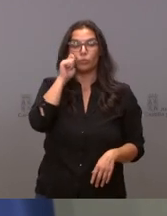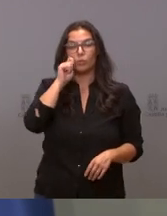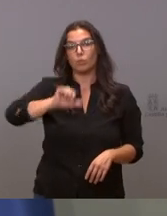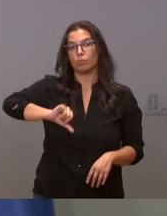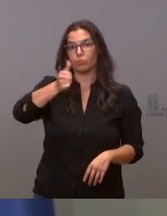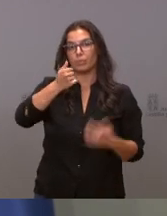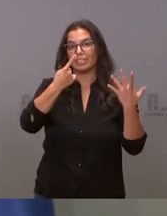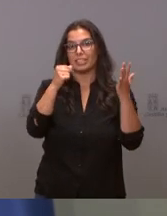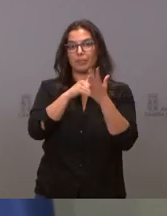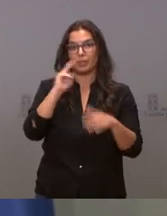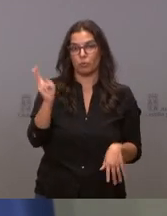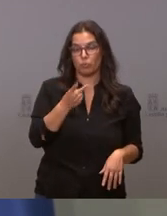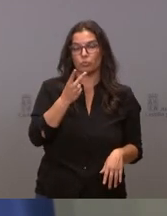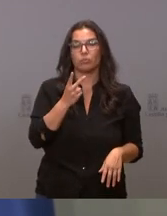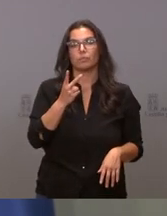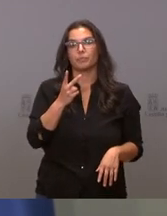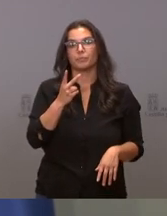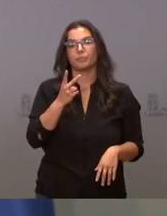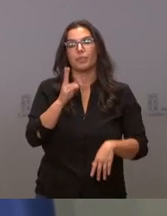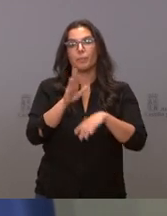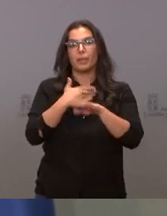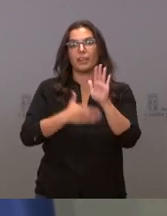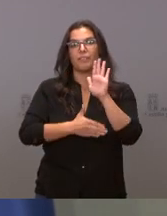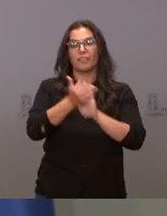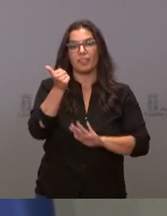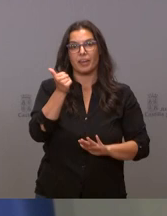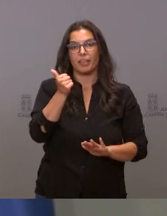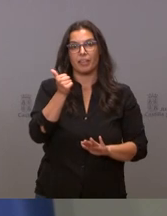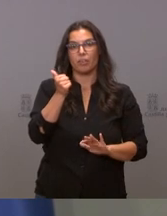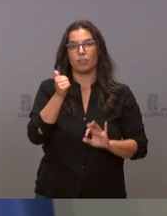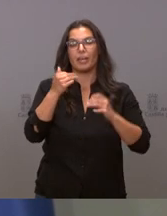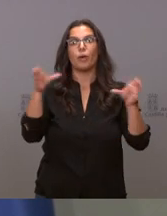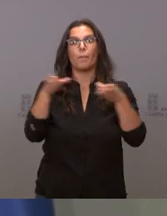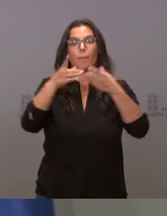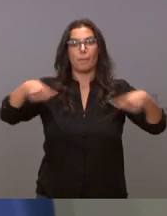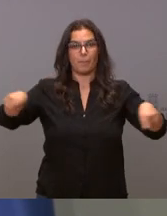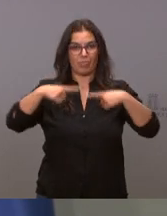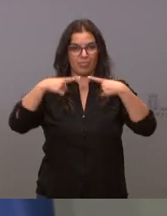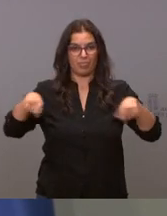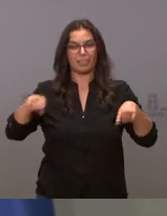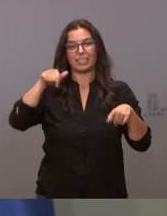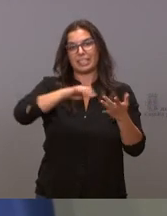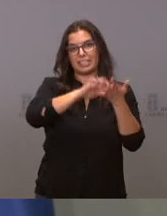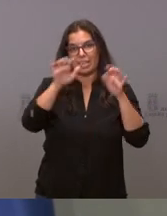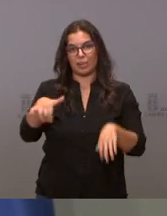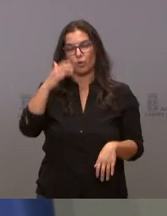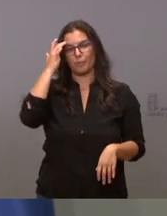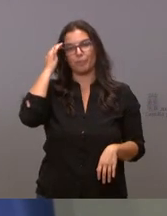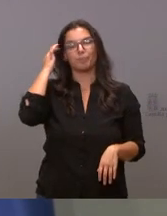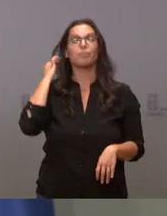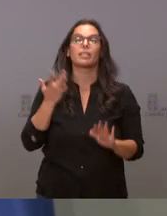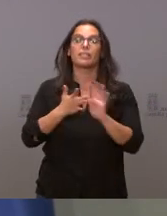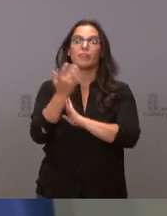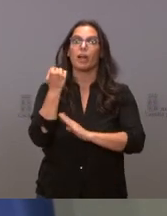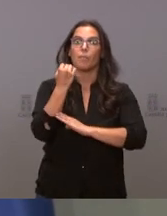60.000 euros para la Federación de Bandas de Música de Castilla y León. Se trata de apoyar